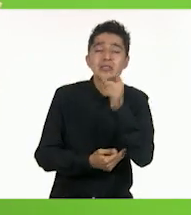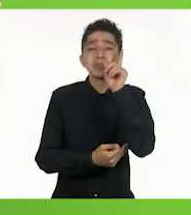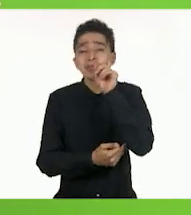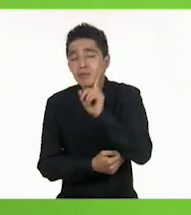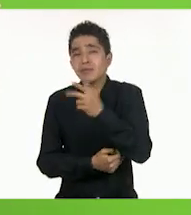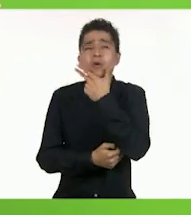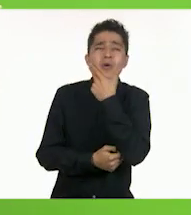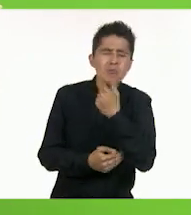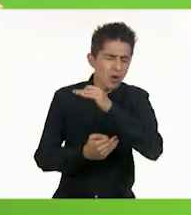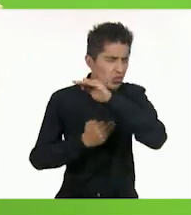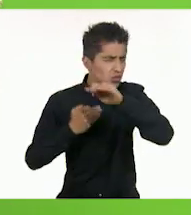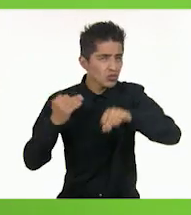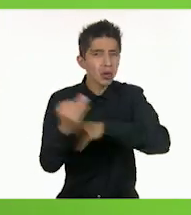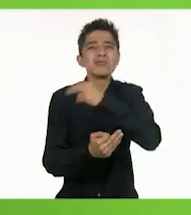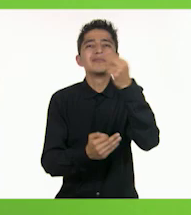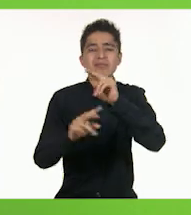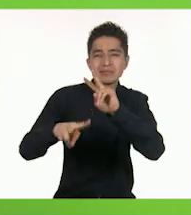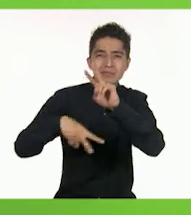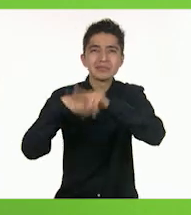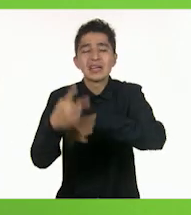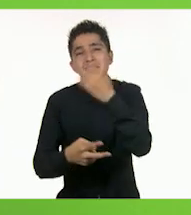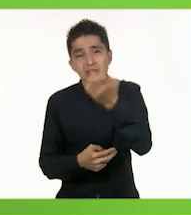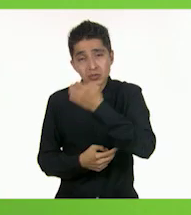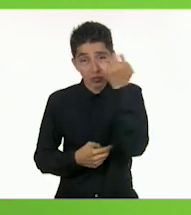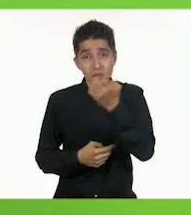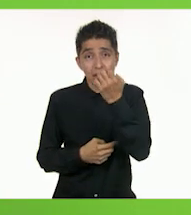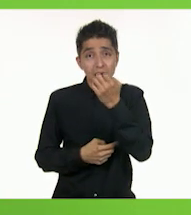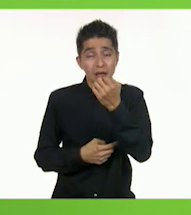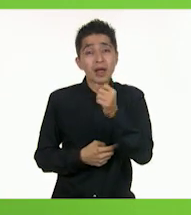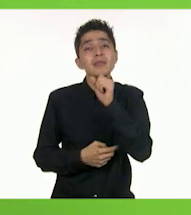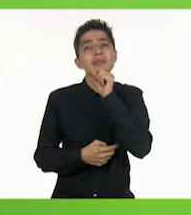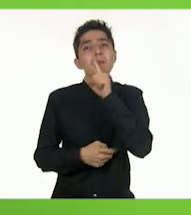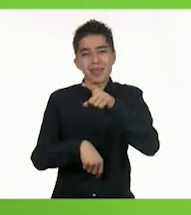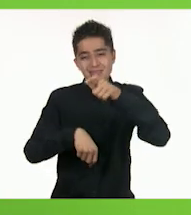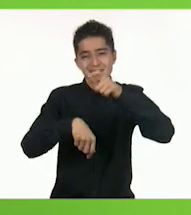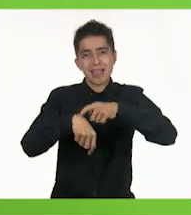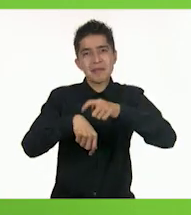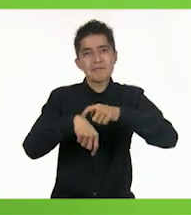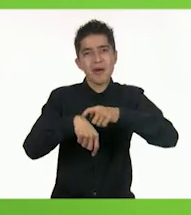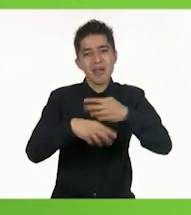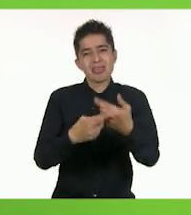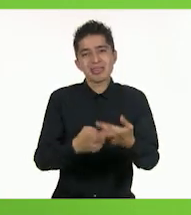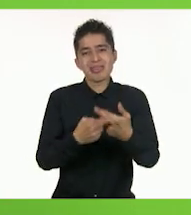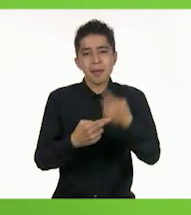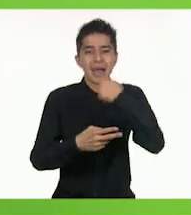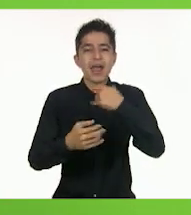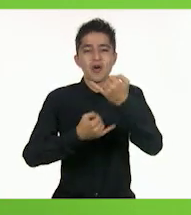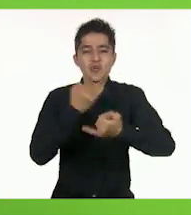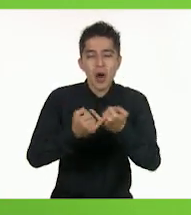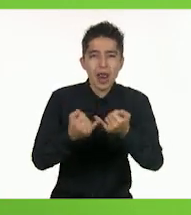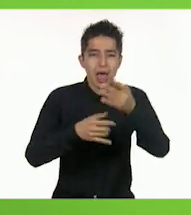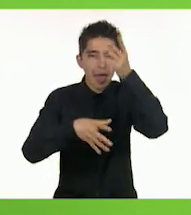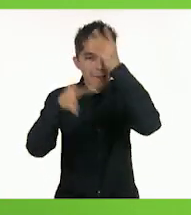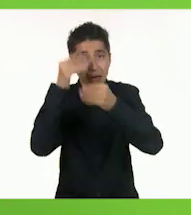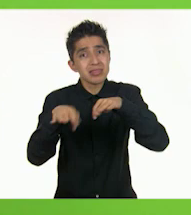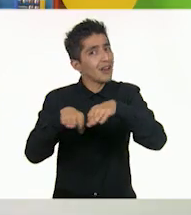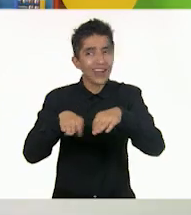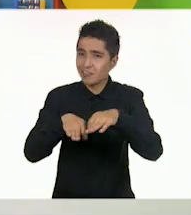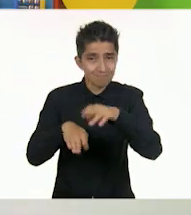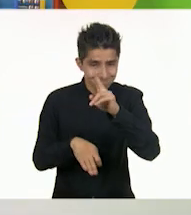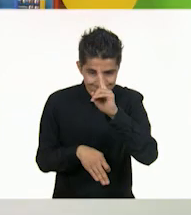los niños deben ir a la escuela. Y sobre todo, tener mucho tiempo para jugar. Aprender y no trabajar.